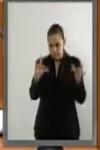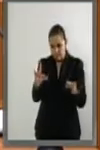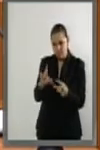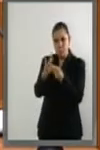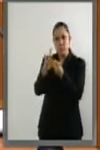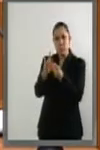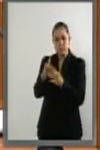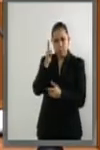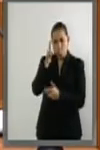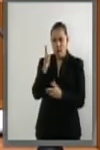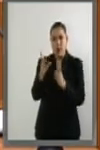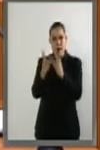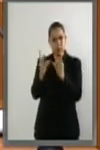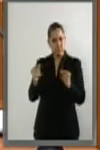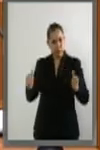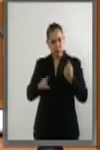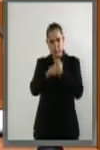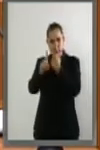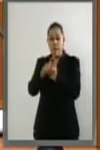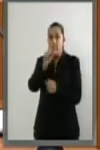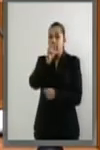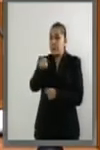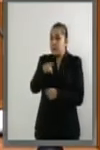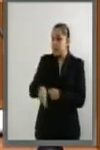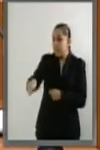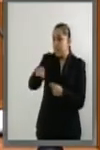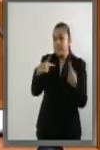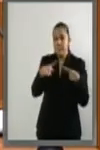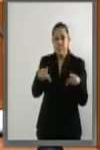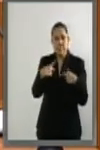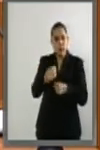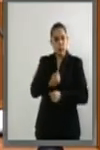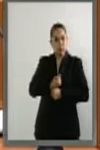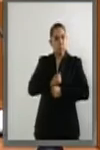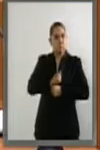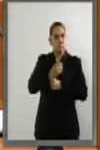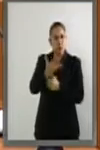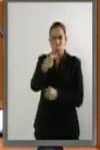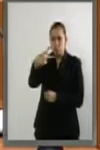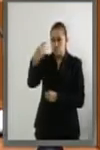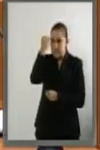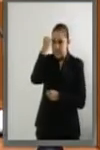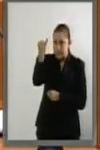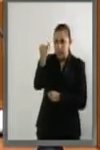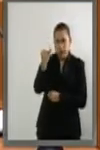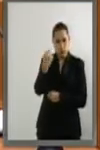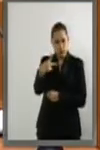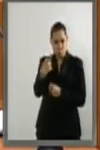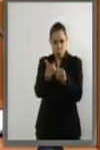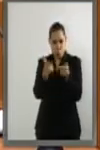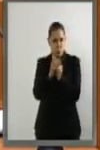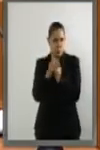respete el derecho de libre manifestación de las ideas de los grupos opositores.